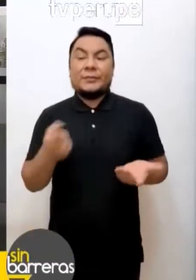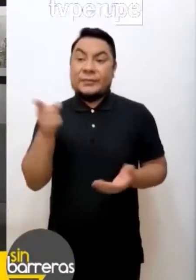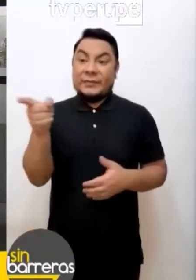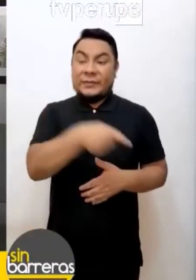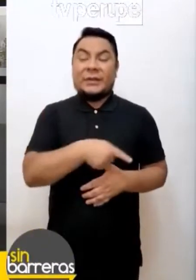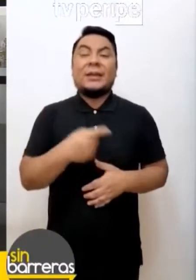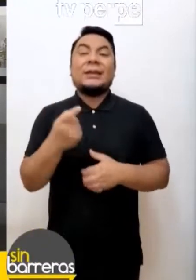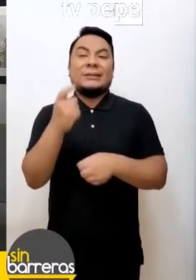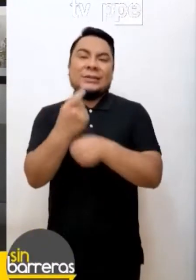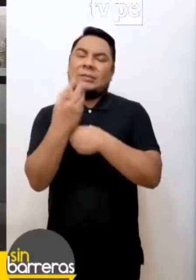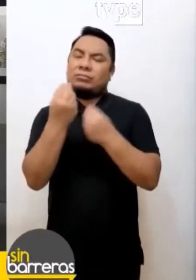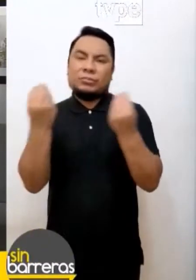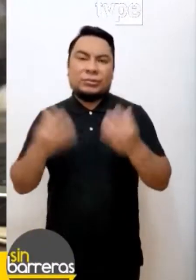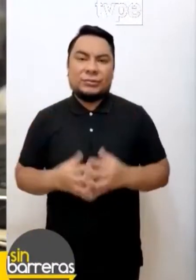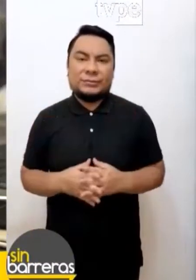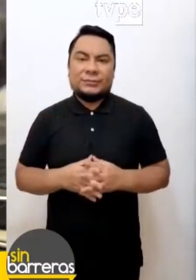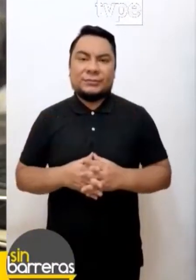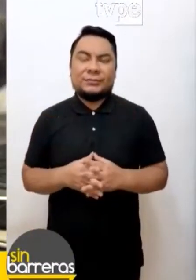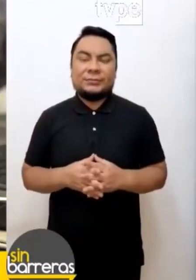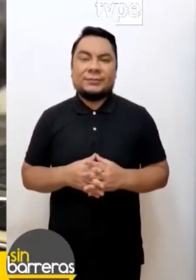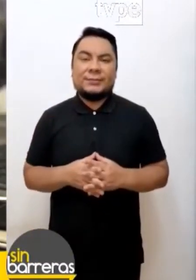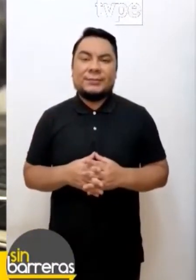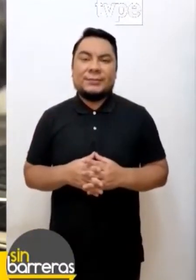ellos nos enseñan muchísimo.